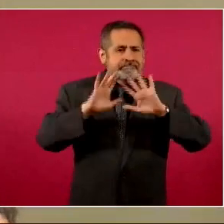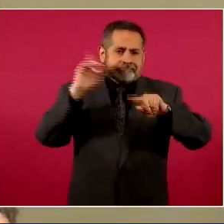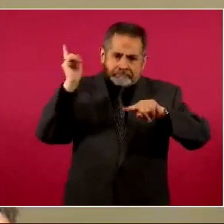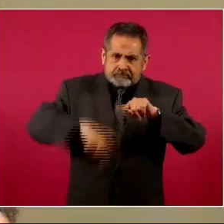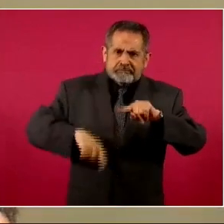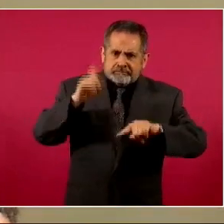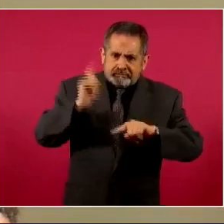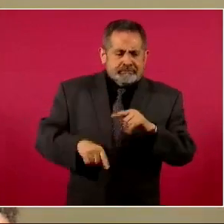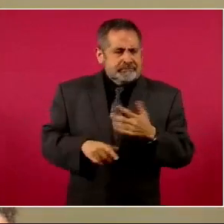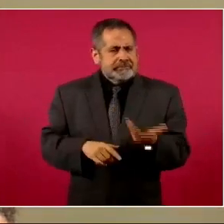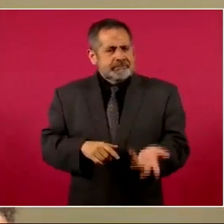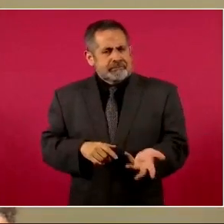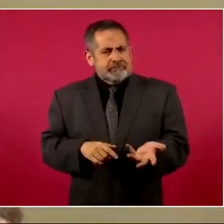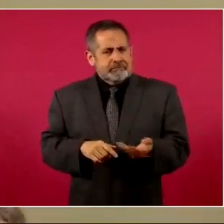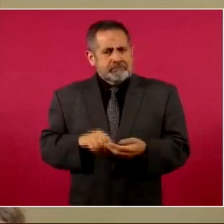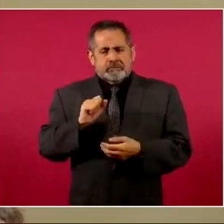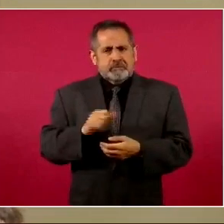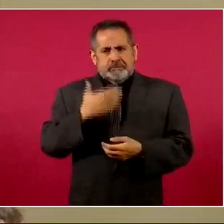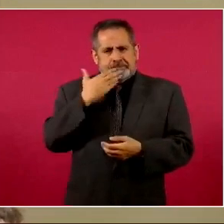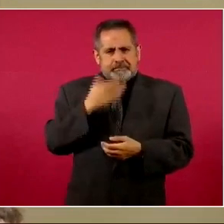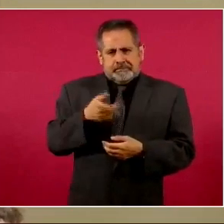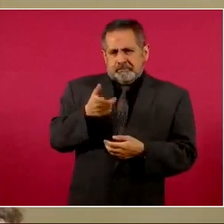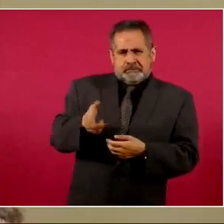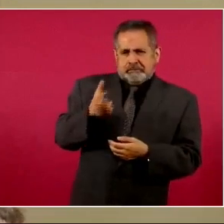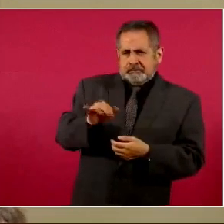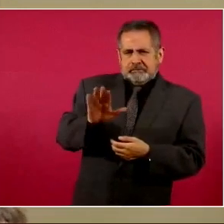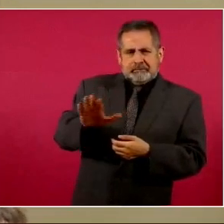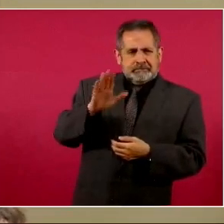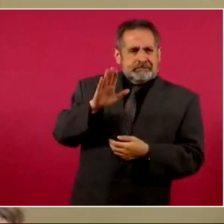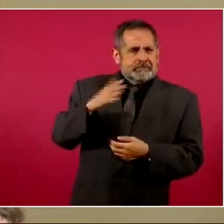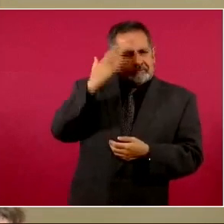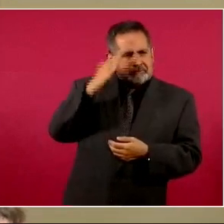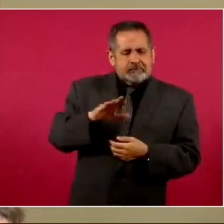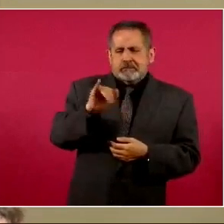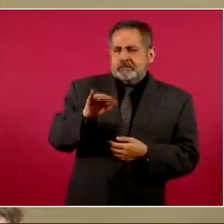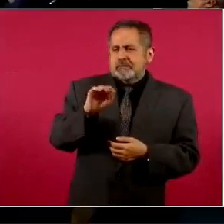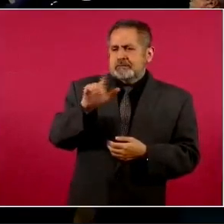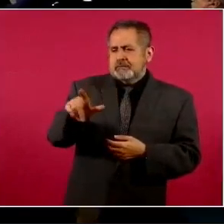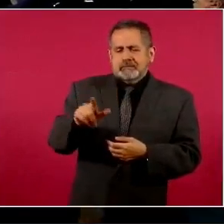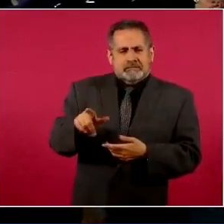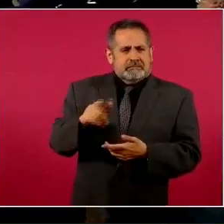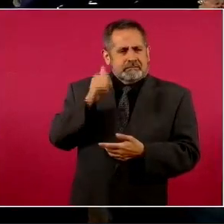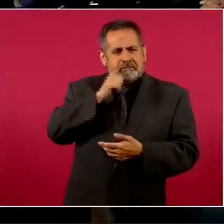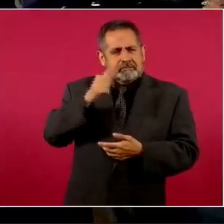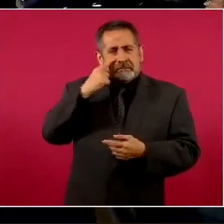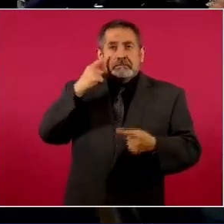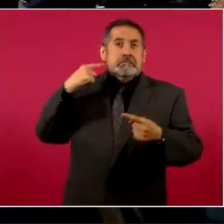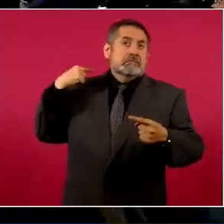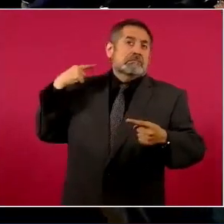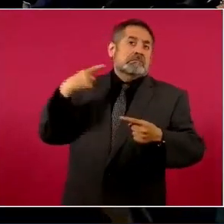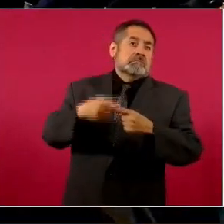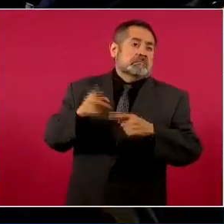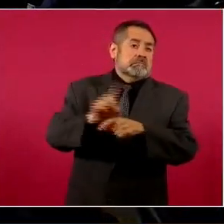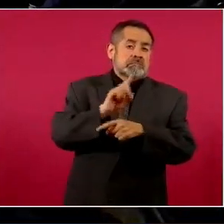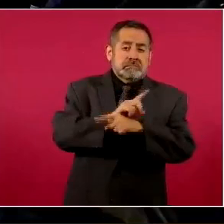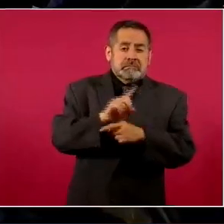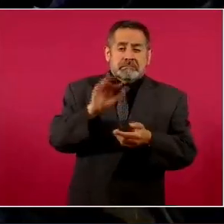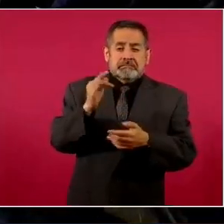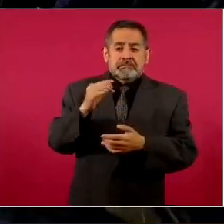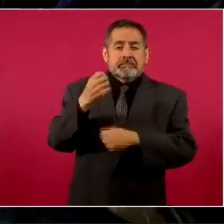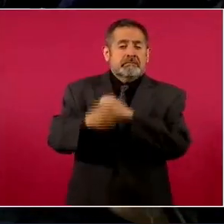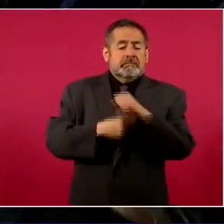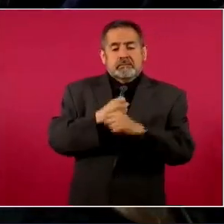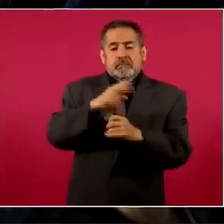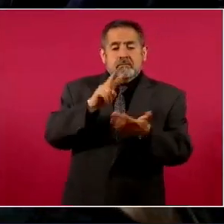sigan, porque no es una práctica reciente por parte de la señora Isabel Miranda de Wallace. Esto viene desde febrero de 2006,